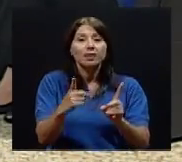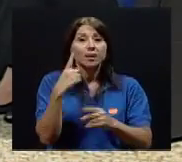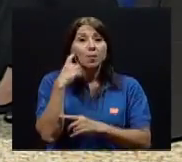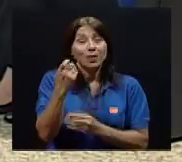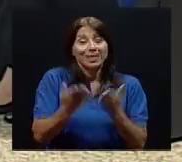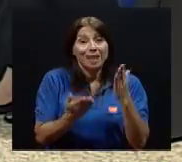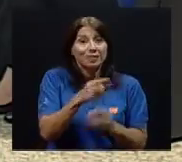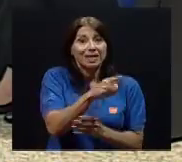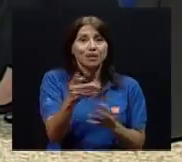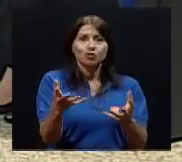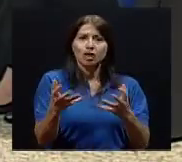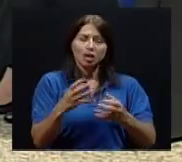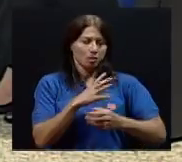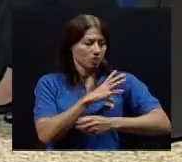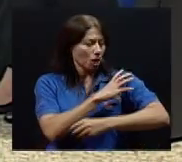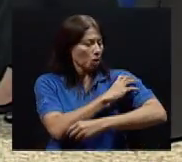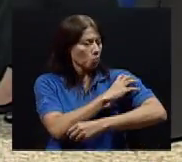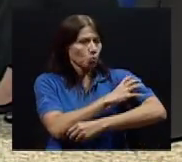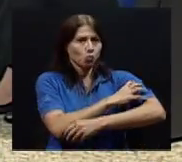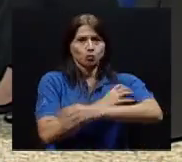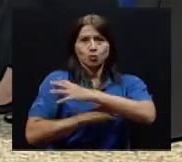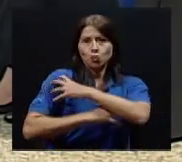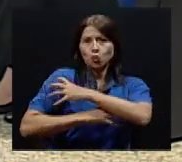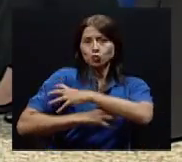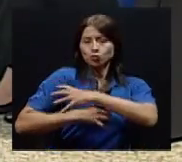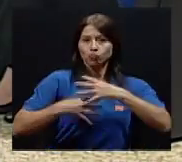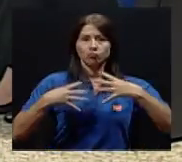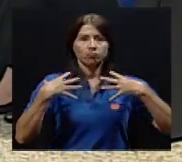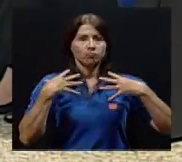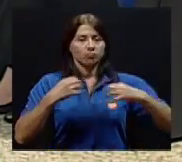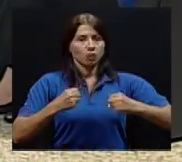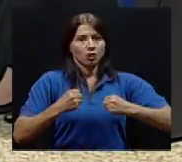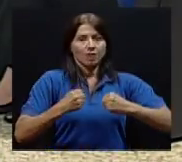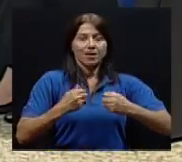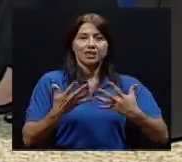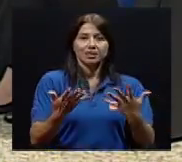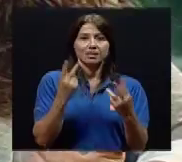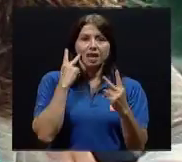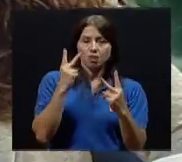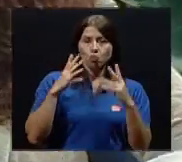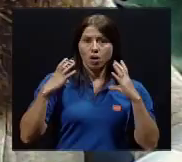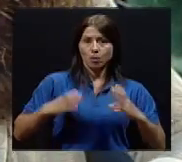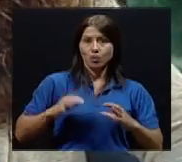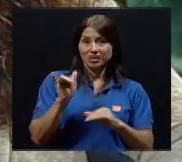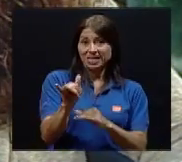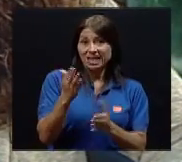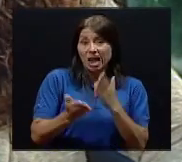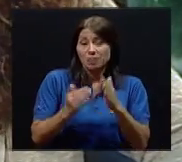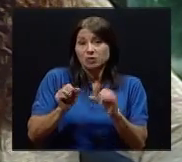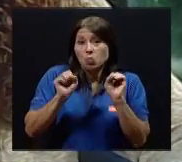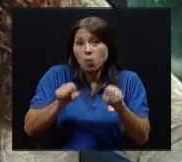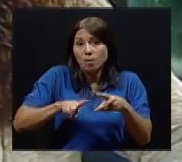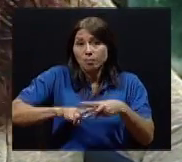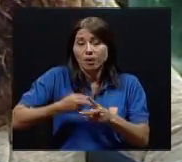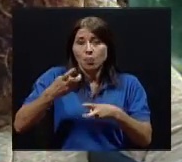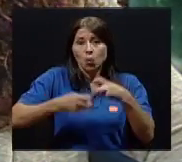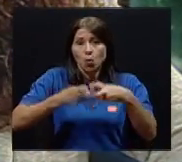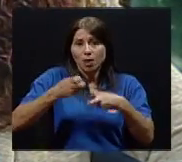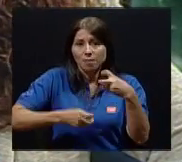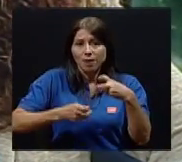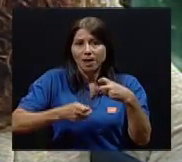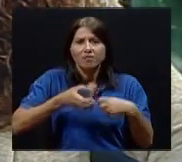que no se vaya a lesionar, ¿verdad? Porque por esa necesidad de tener músculo, de verse atléticos o atléticas,